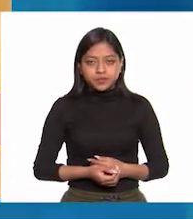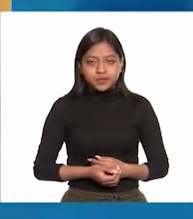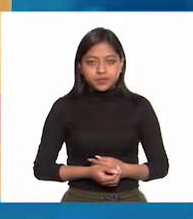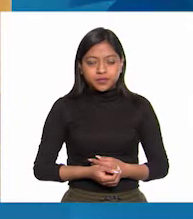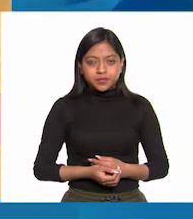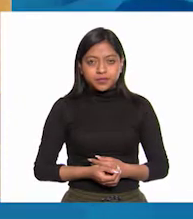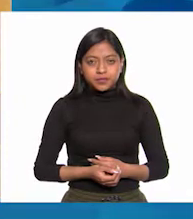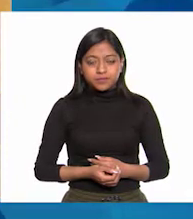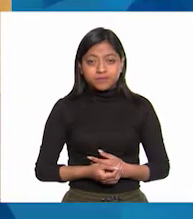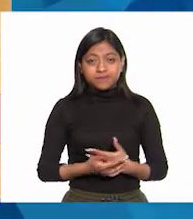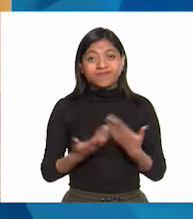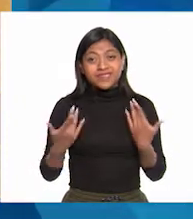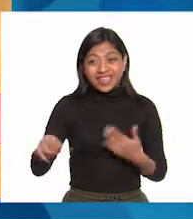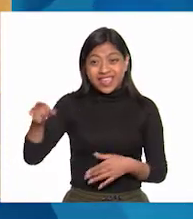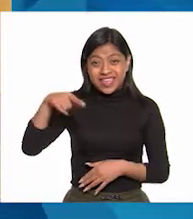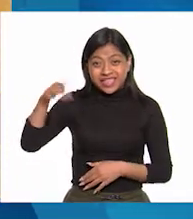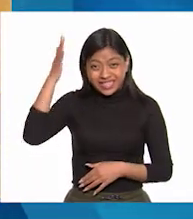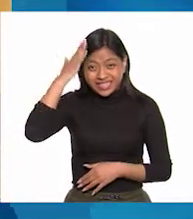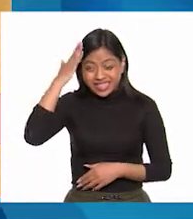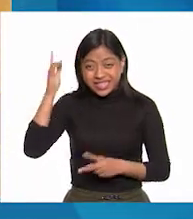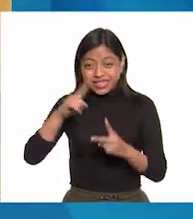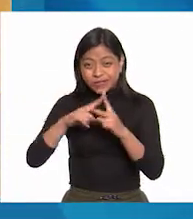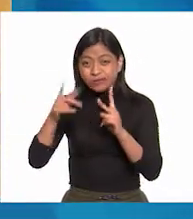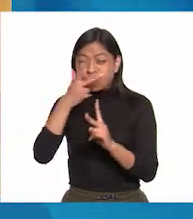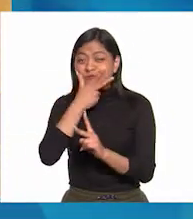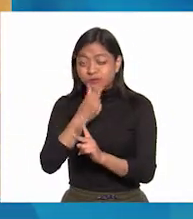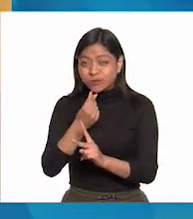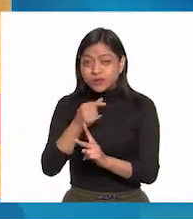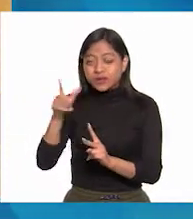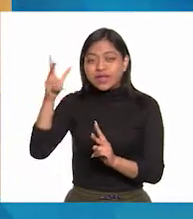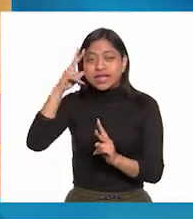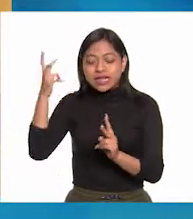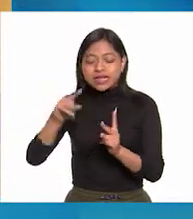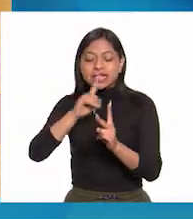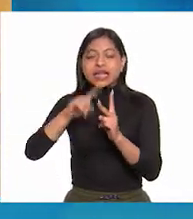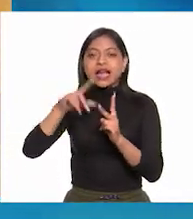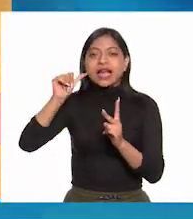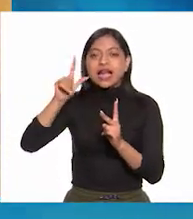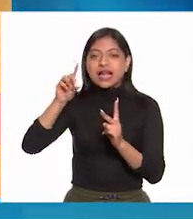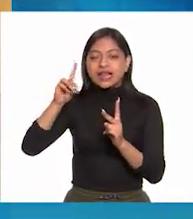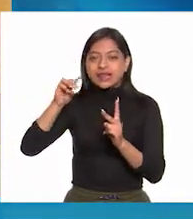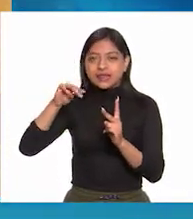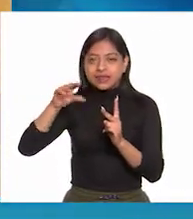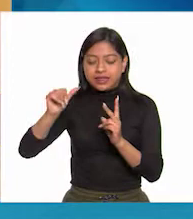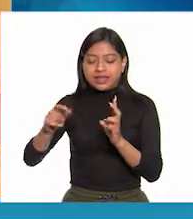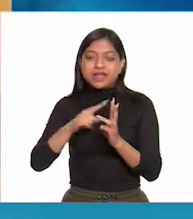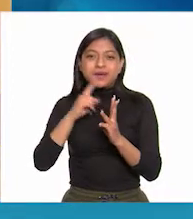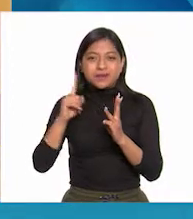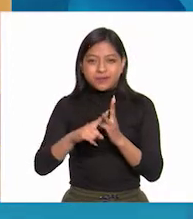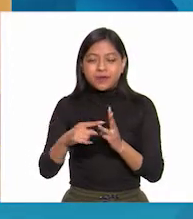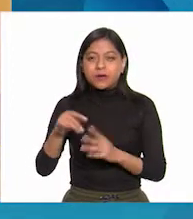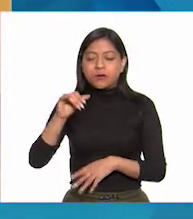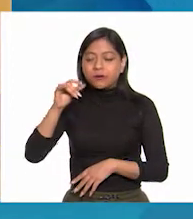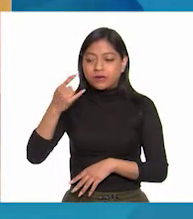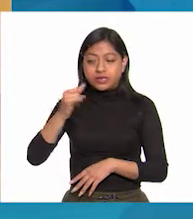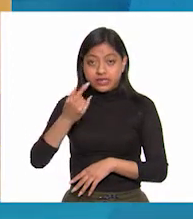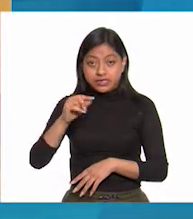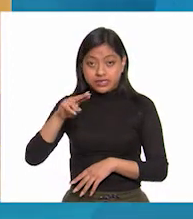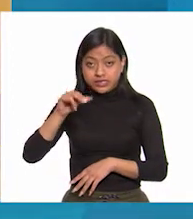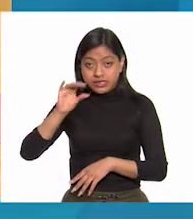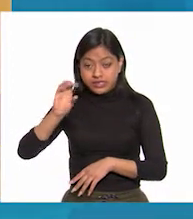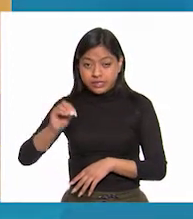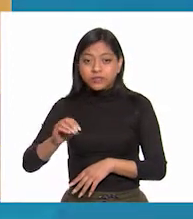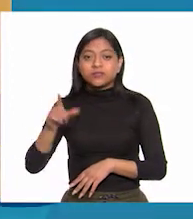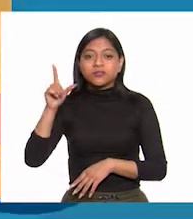Como intimidación, las cabezas de Hidalgo, Aldama, Allende y José Mariano Jiménez fueron colocadas en las